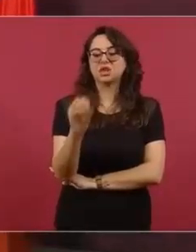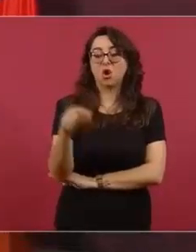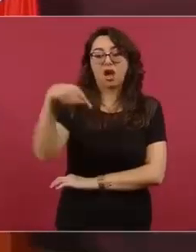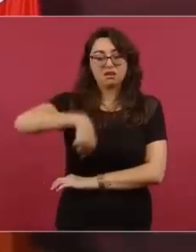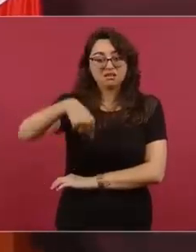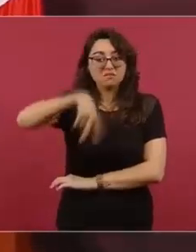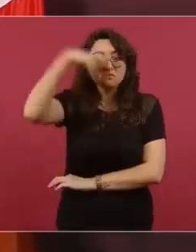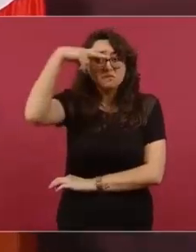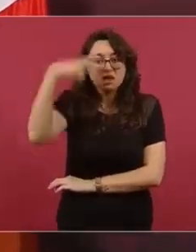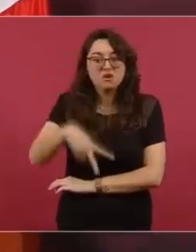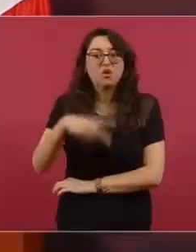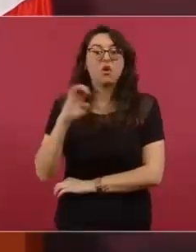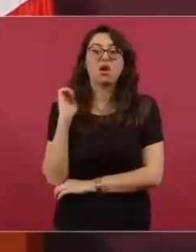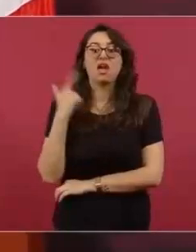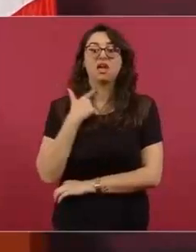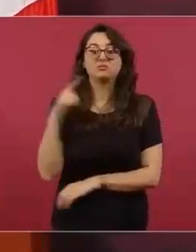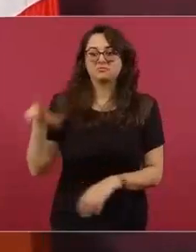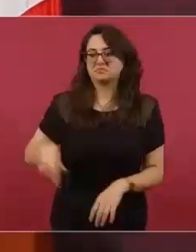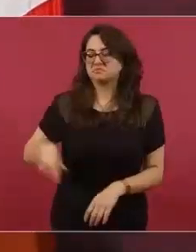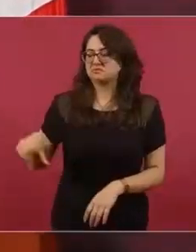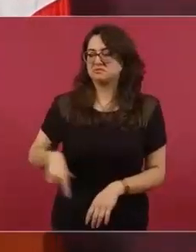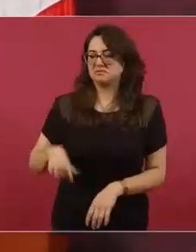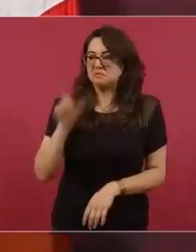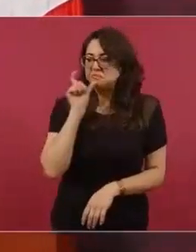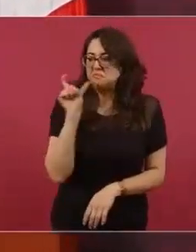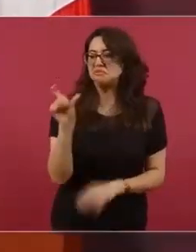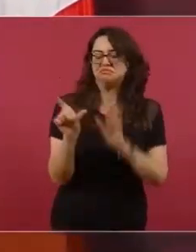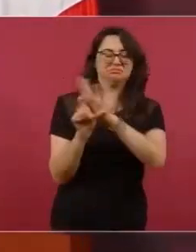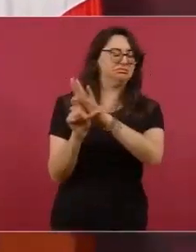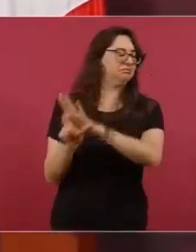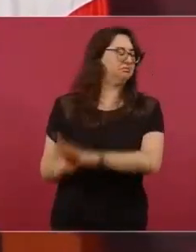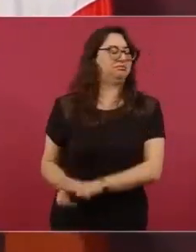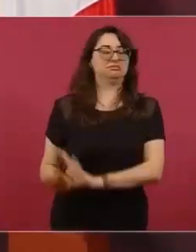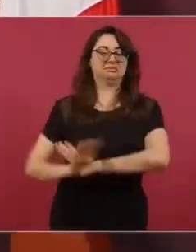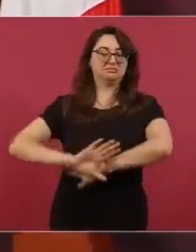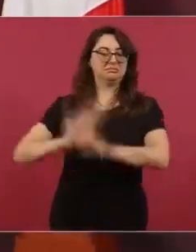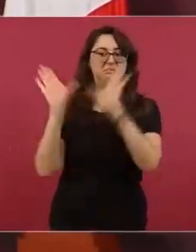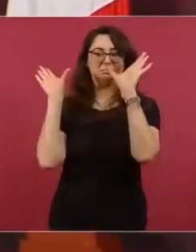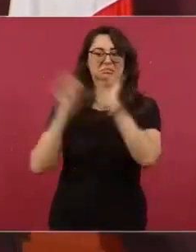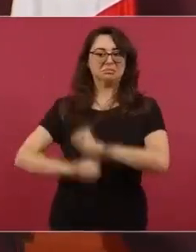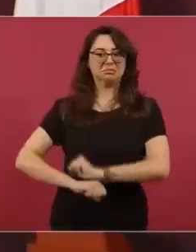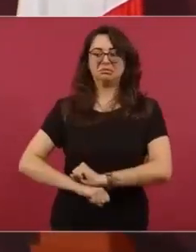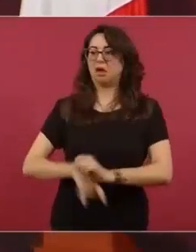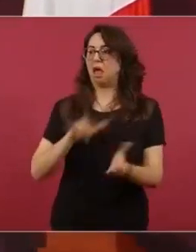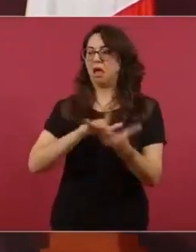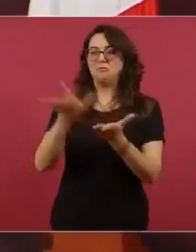subsidian, pero en grande.